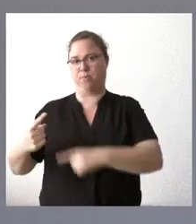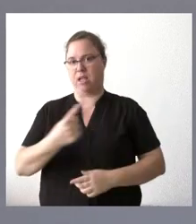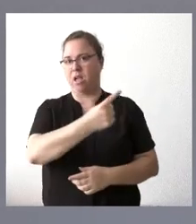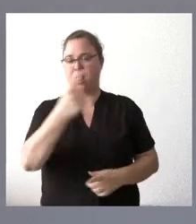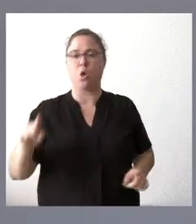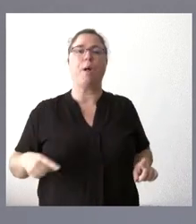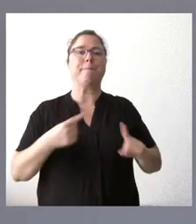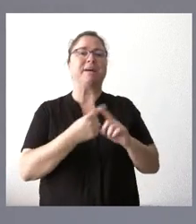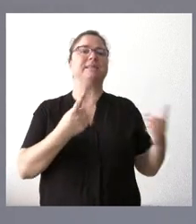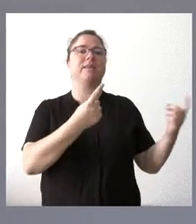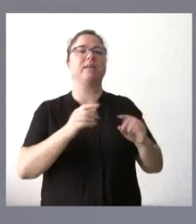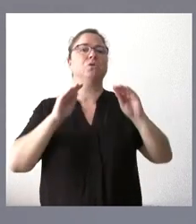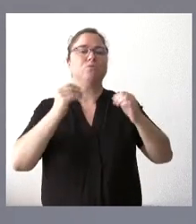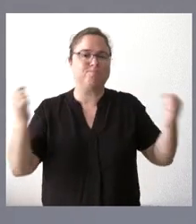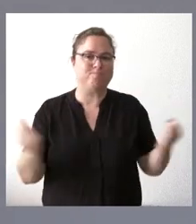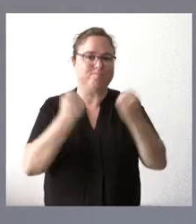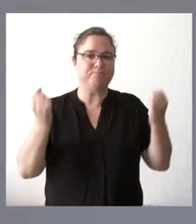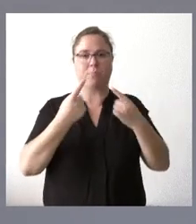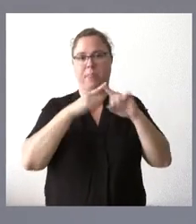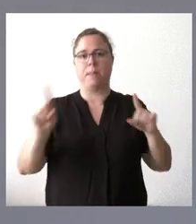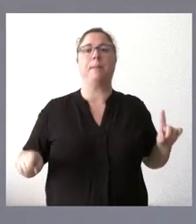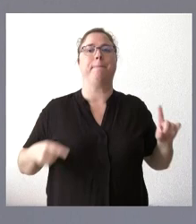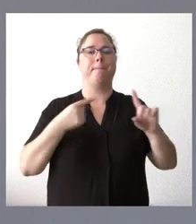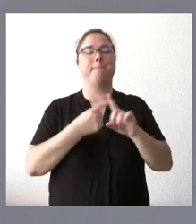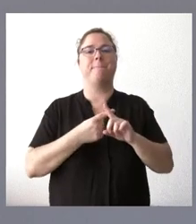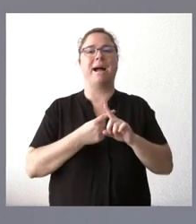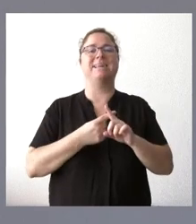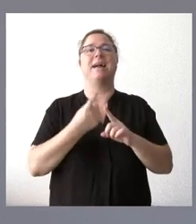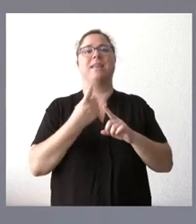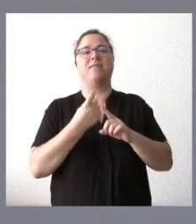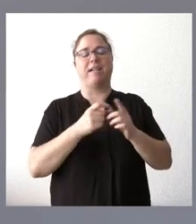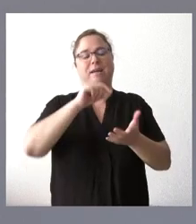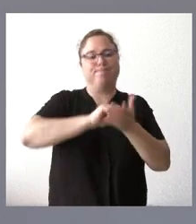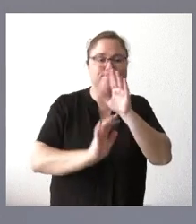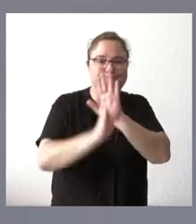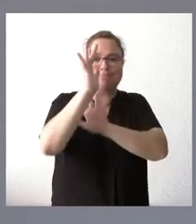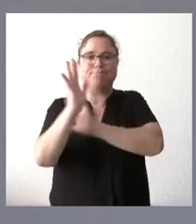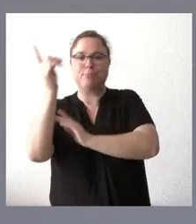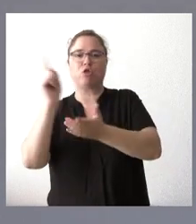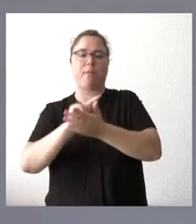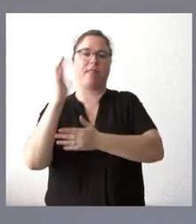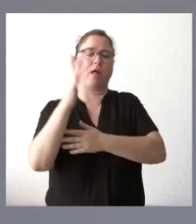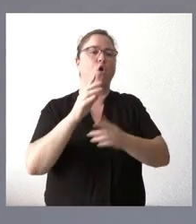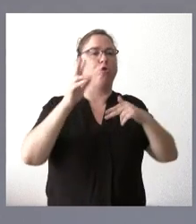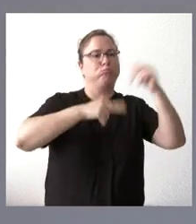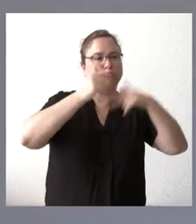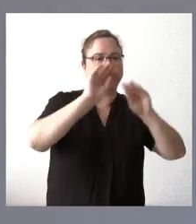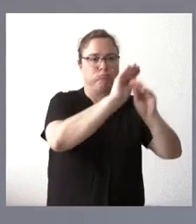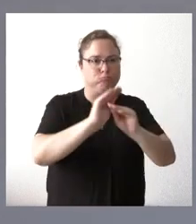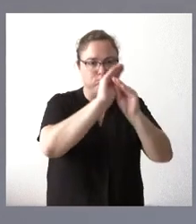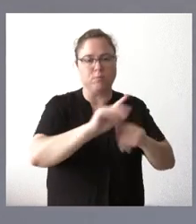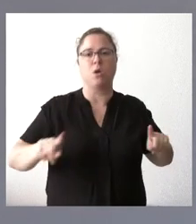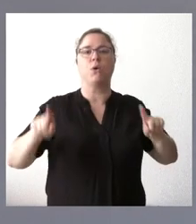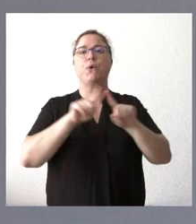también las necesidades de actuación son distintas y también el nivel de repoblación o de actuaciones de infraestructuras dañadas o también los